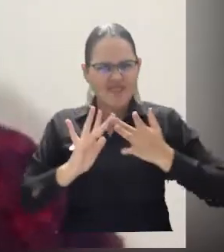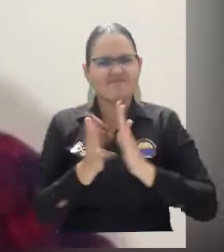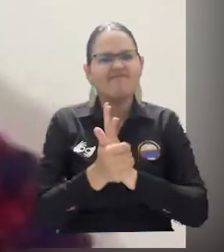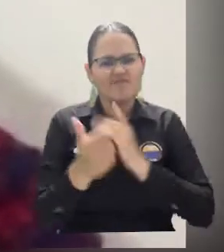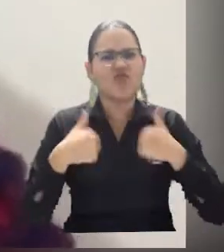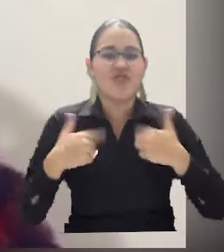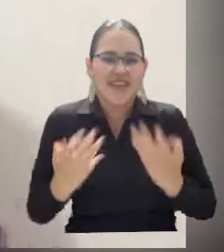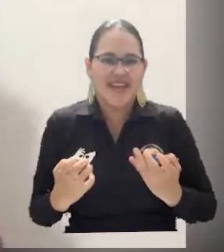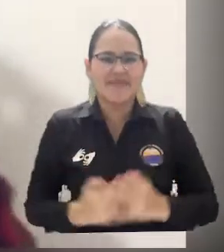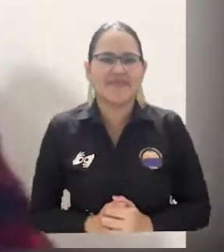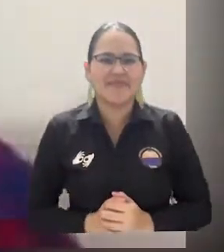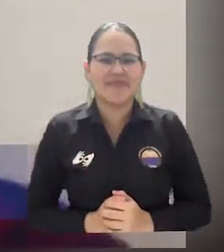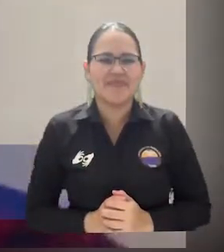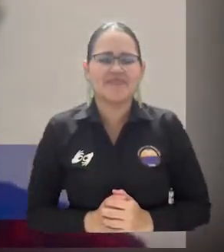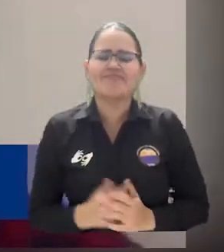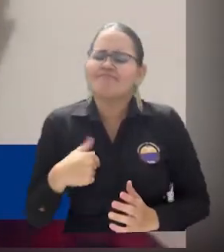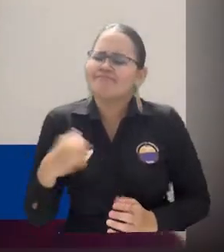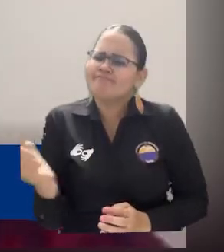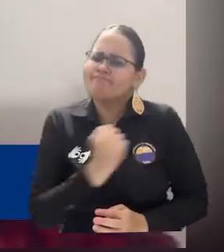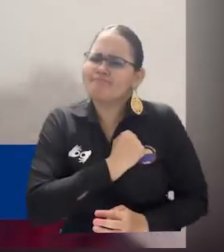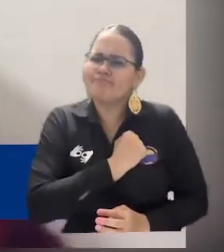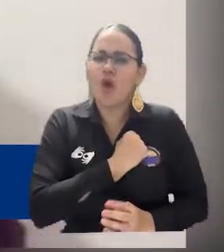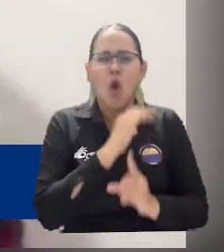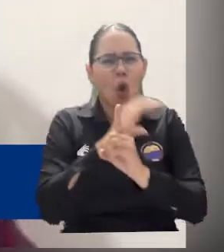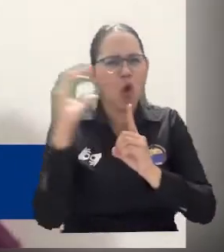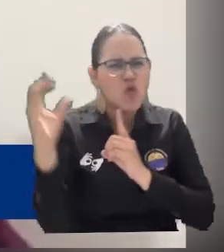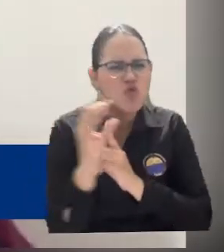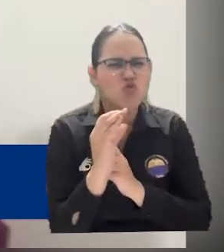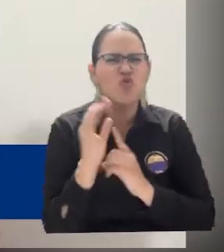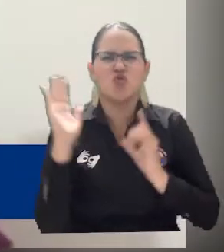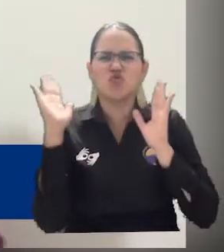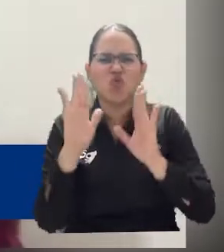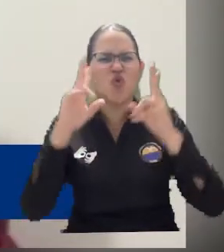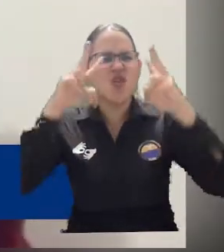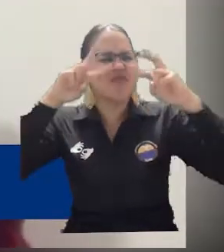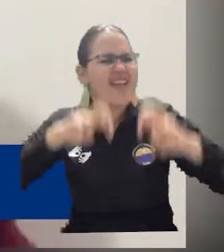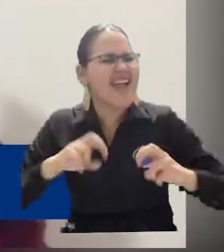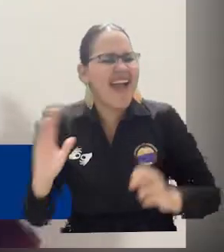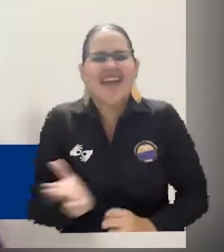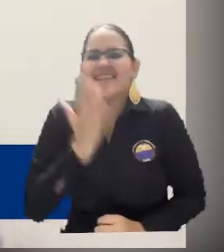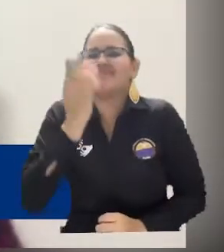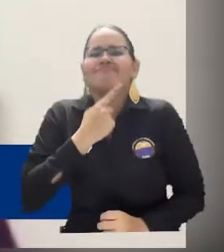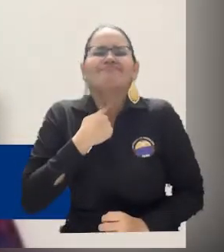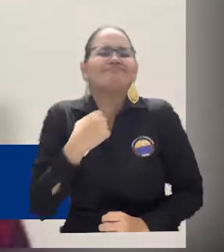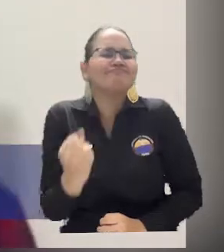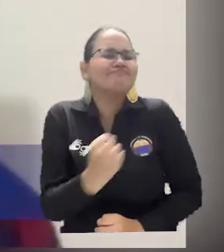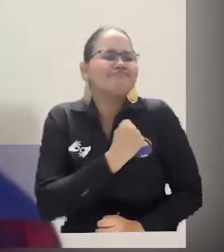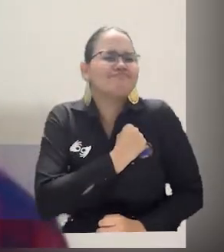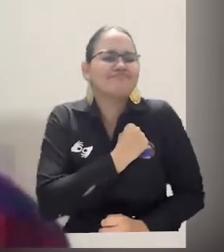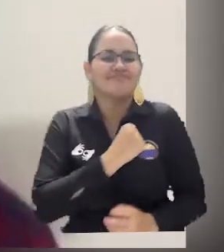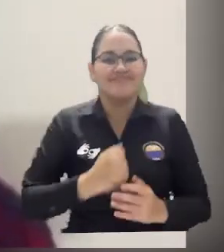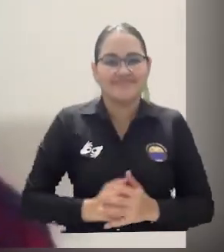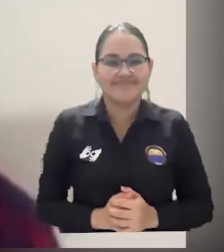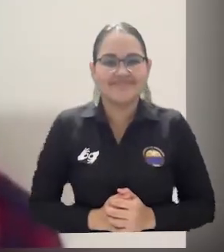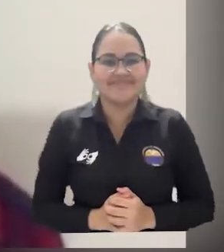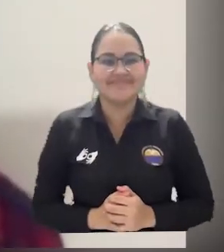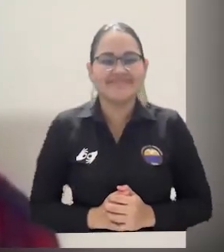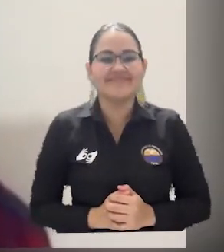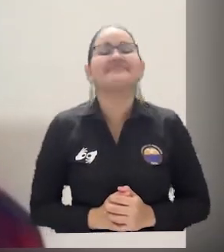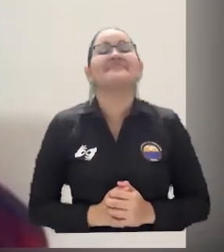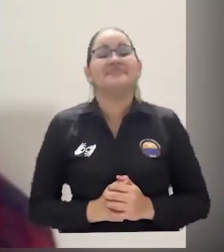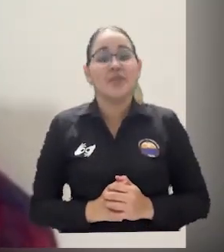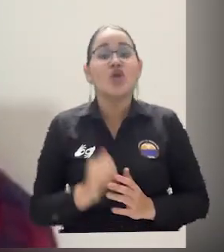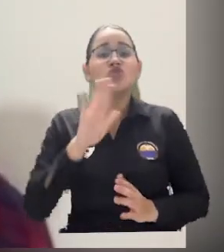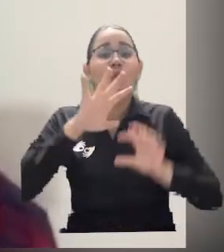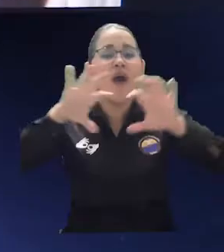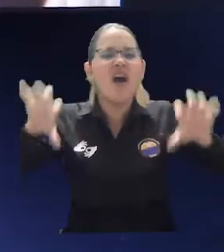Me apasiona mucho el tema de las culturas, el tema de la investigación y cada uno de los aspectos